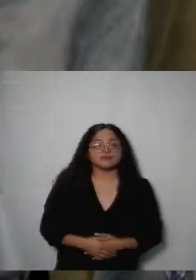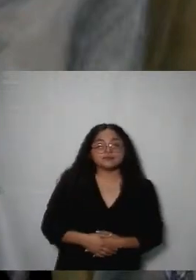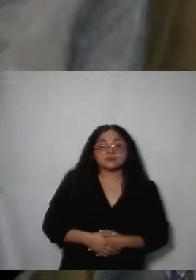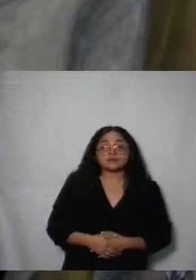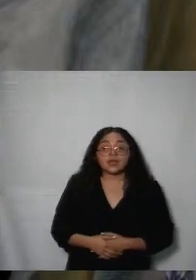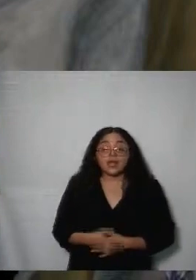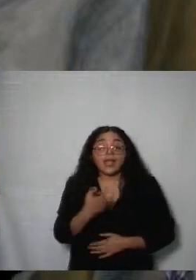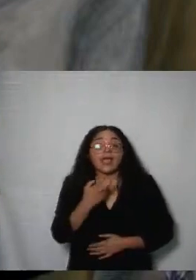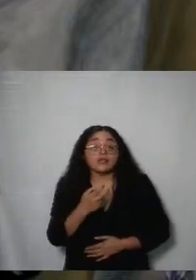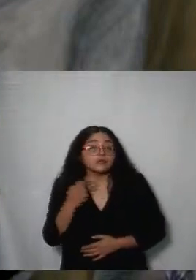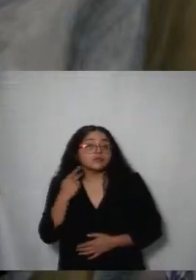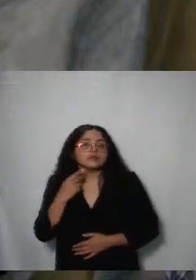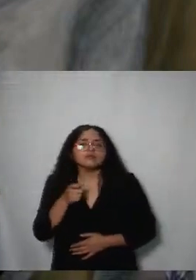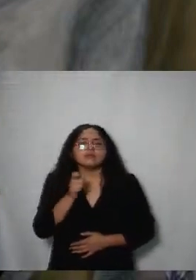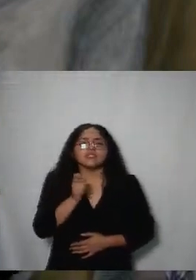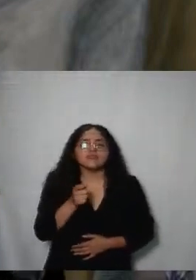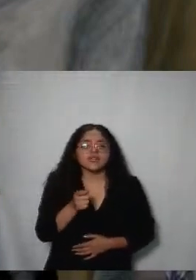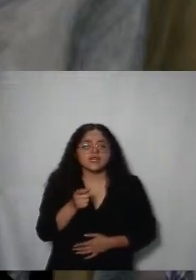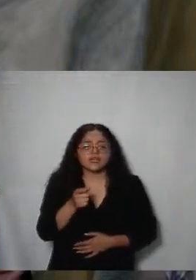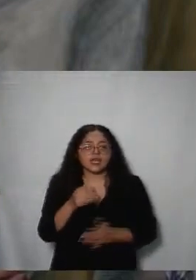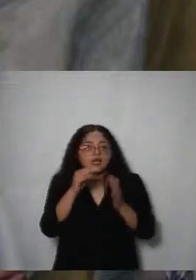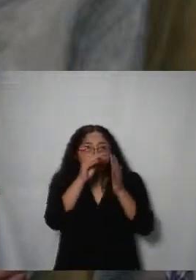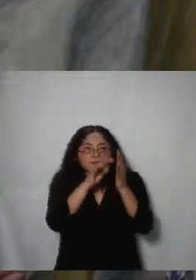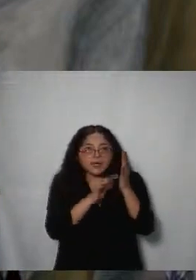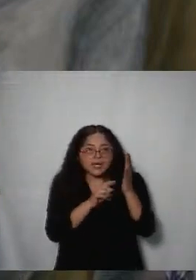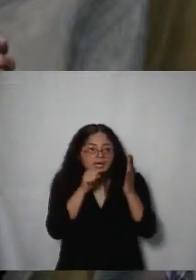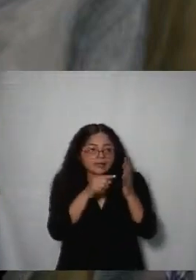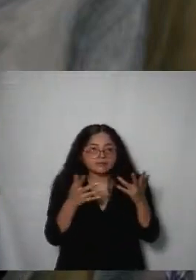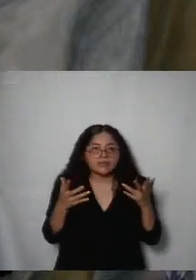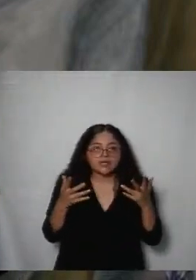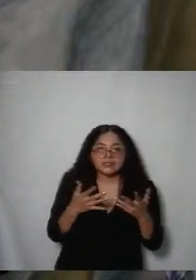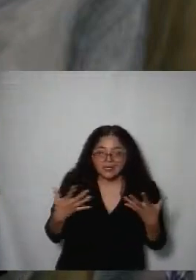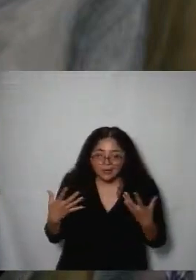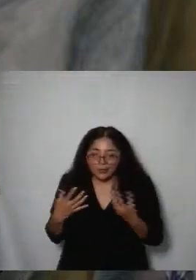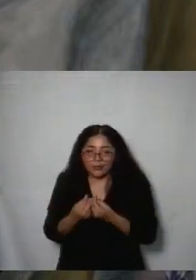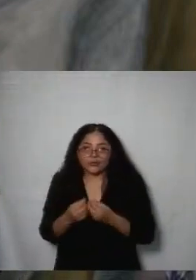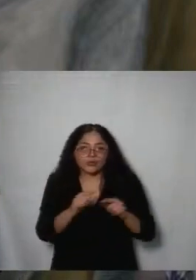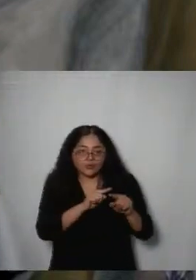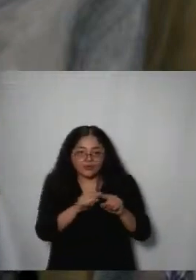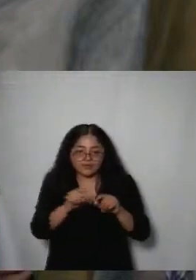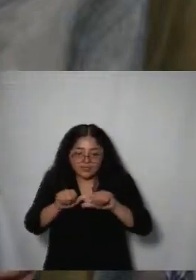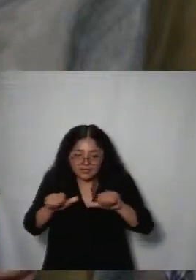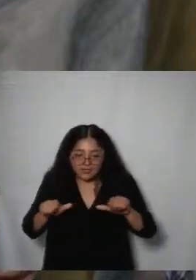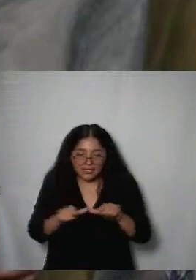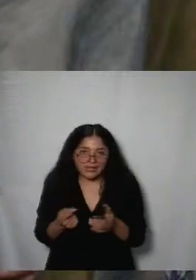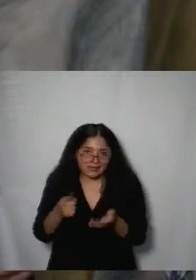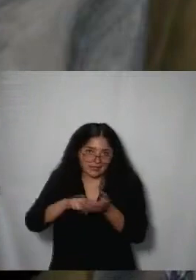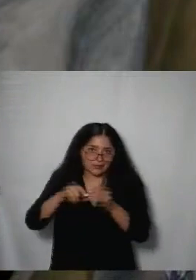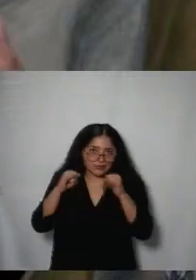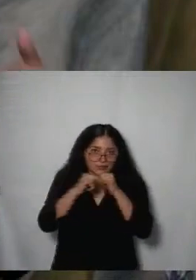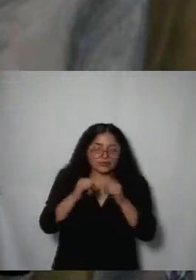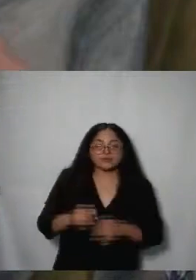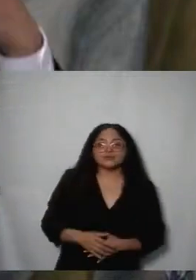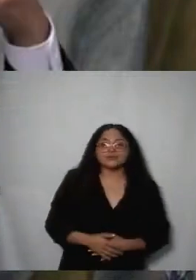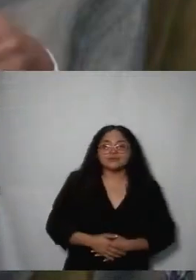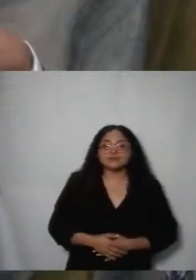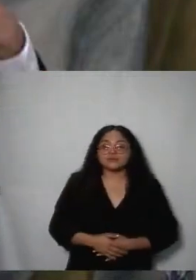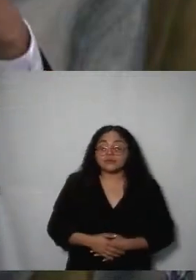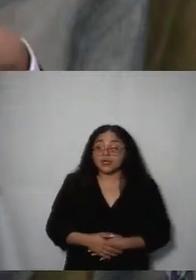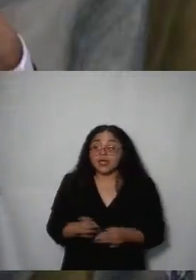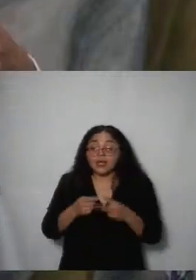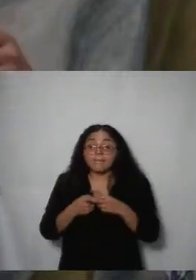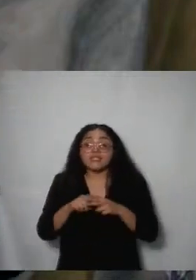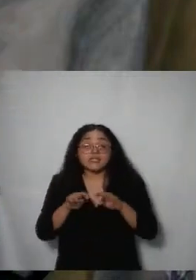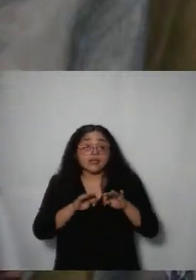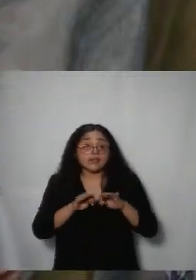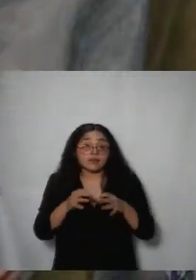además que esta política fuera elaborada de manera conjunta entre las diferentes áreas se empezó a